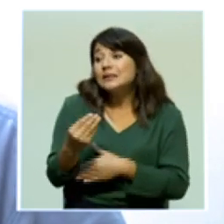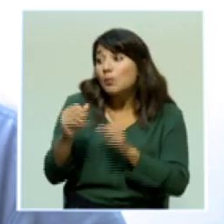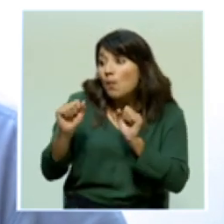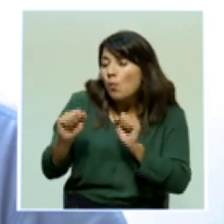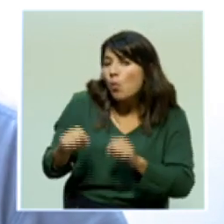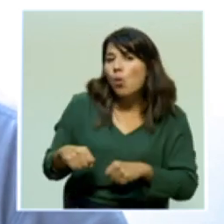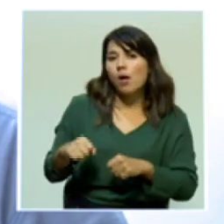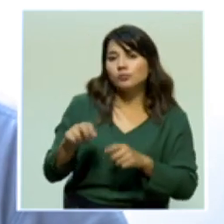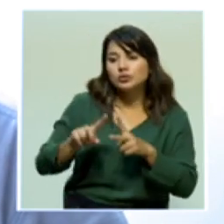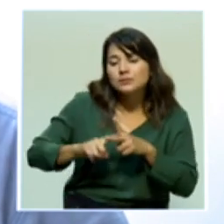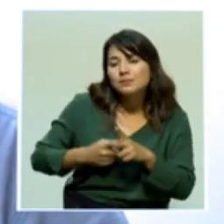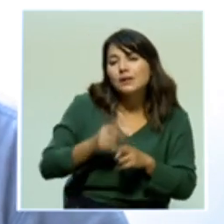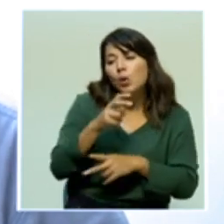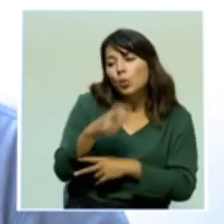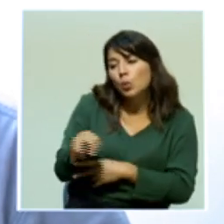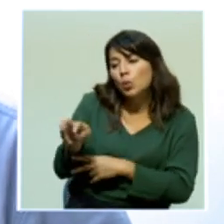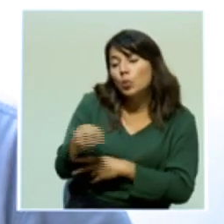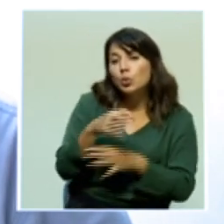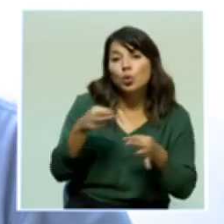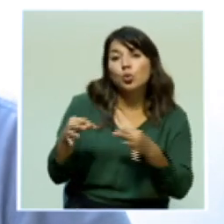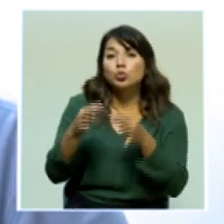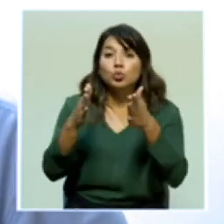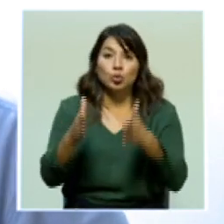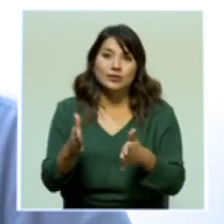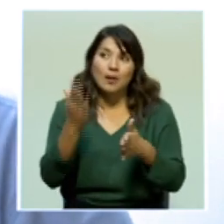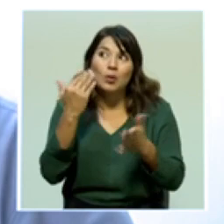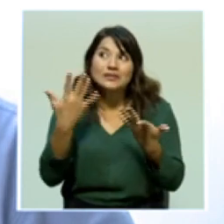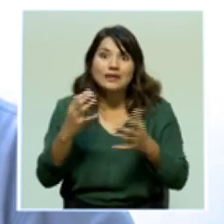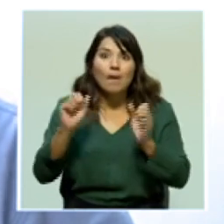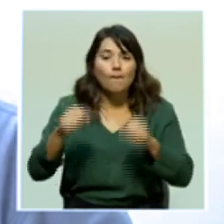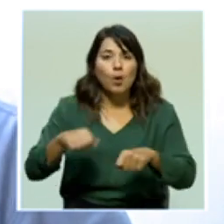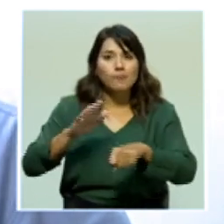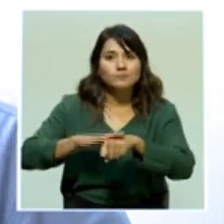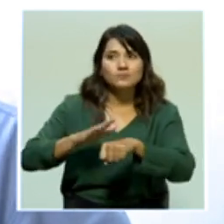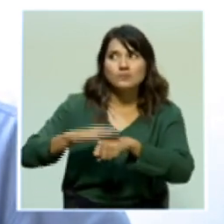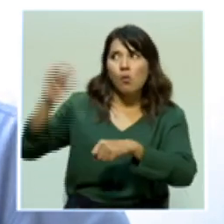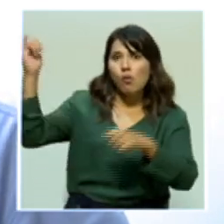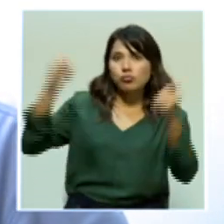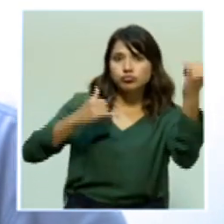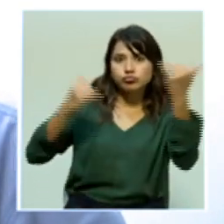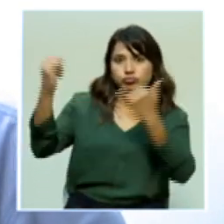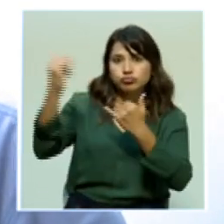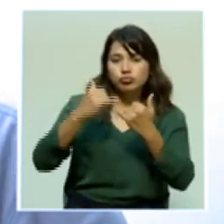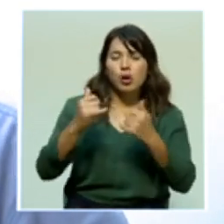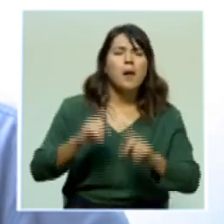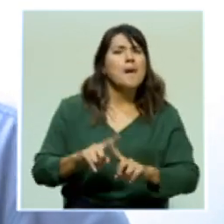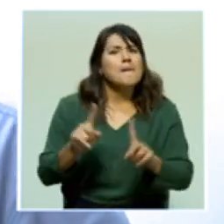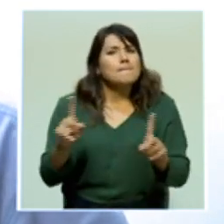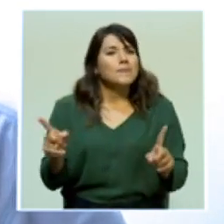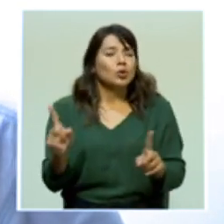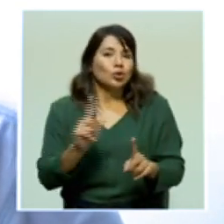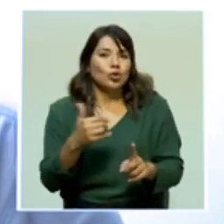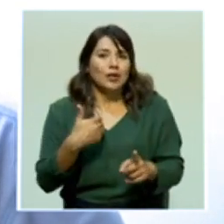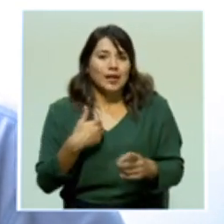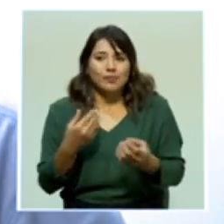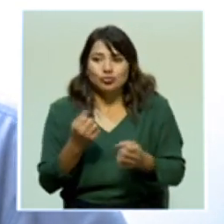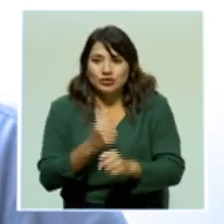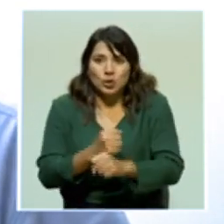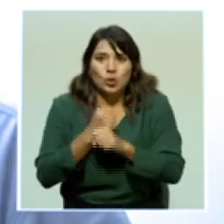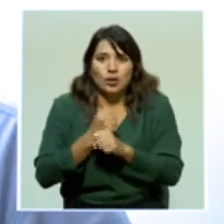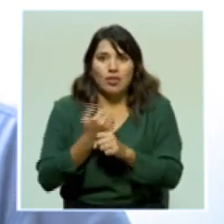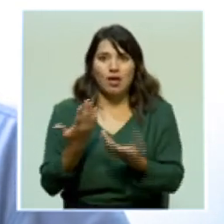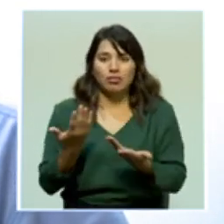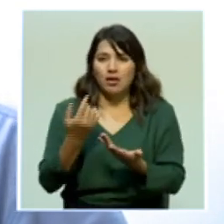turismo con la apertura que se ha venido haciendo gradualmente. Sin embargo, no nos da mucha certeza el gobierno